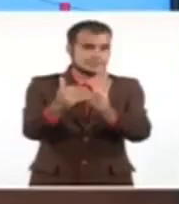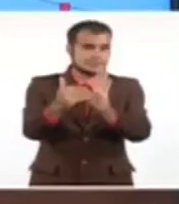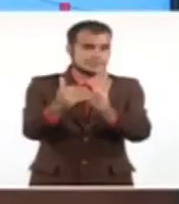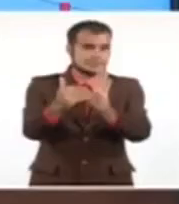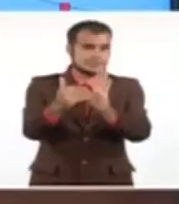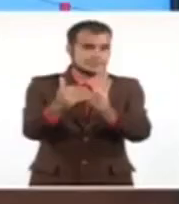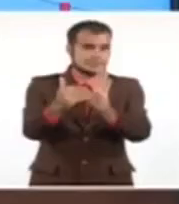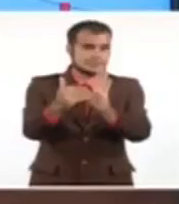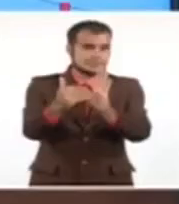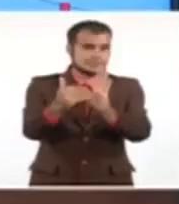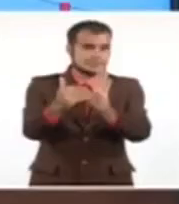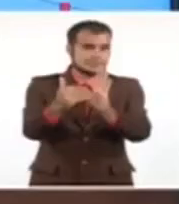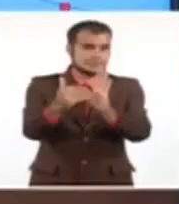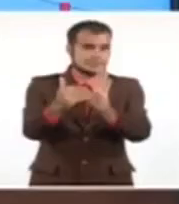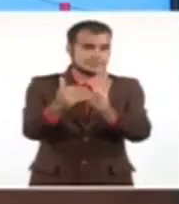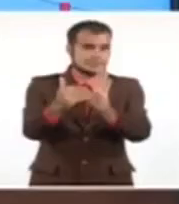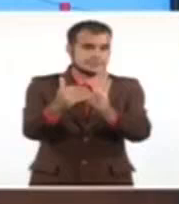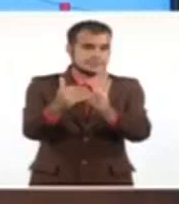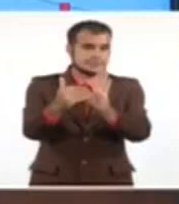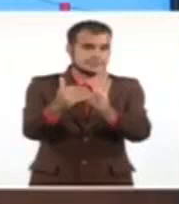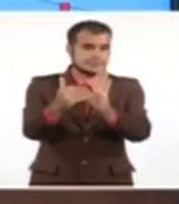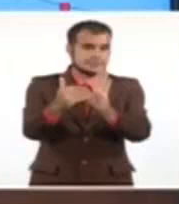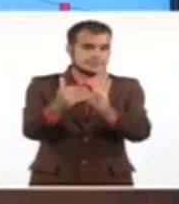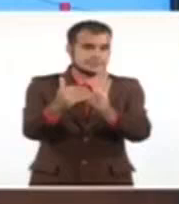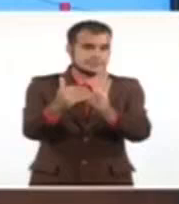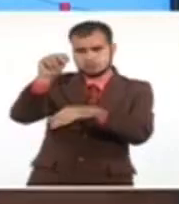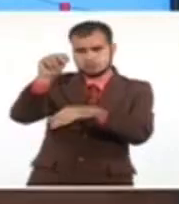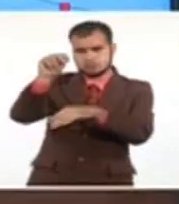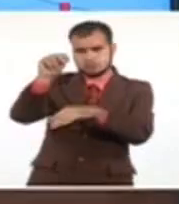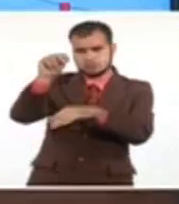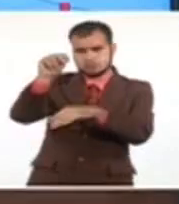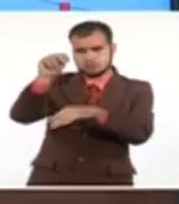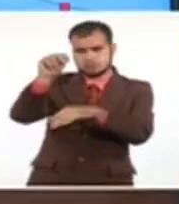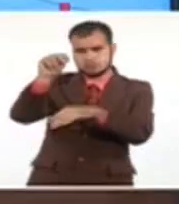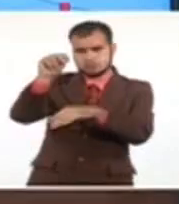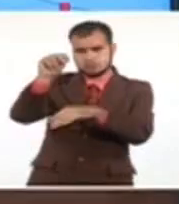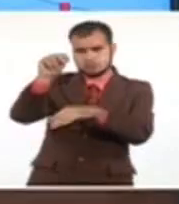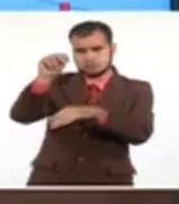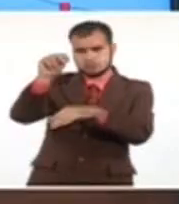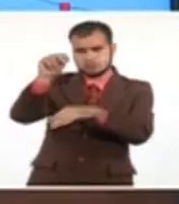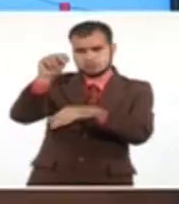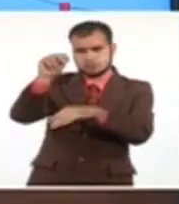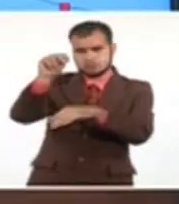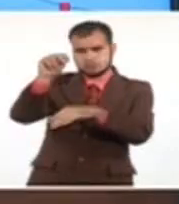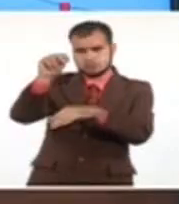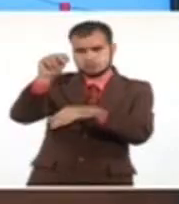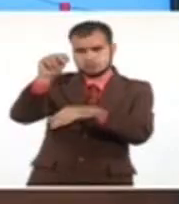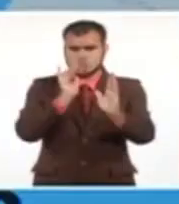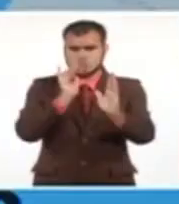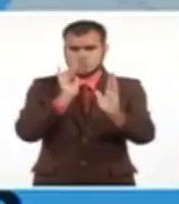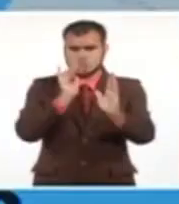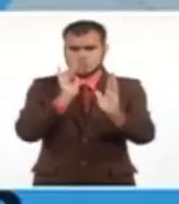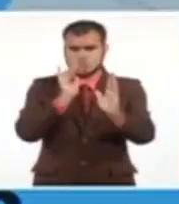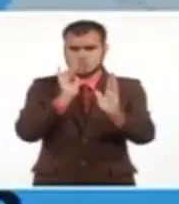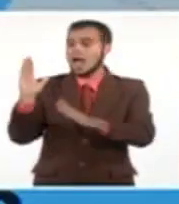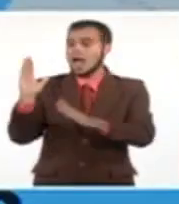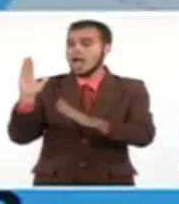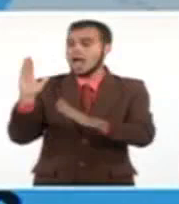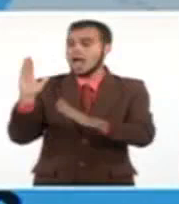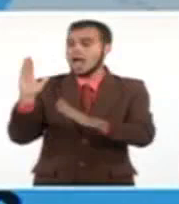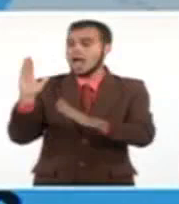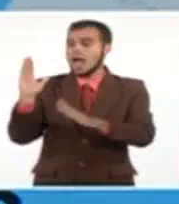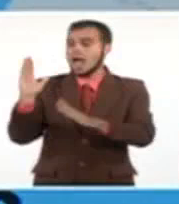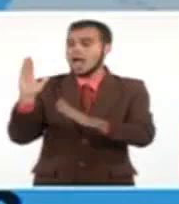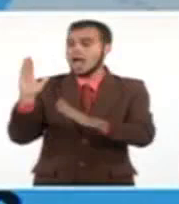Fíjense que la zona central del país, desde Mayabeque, La Habana y una parte de